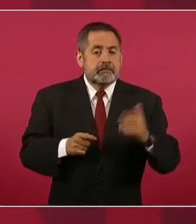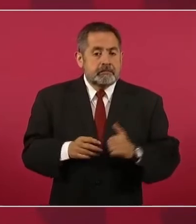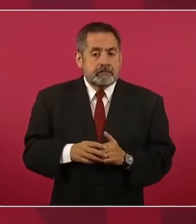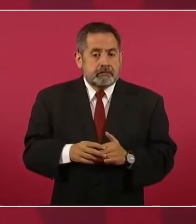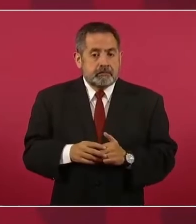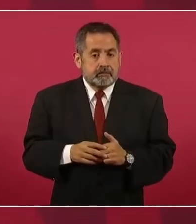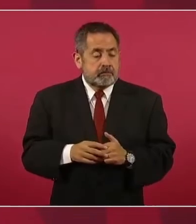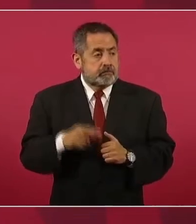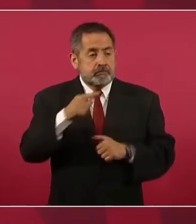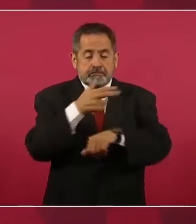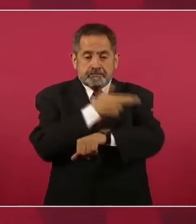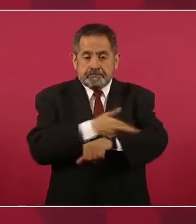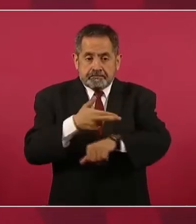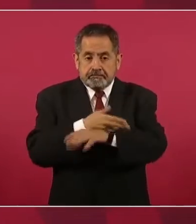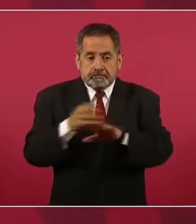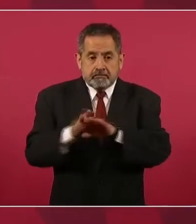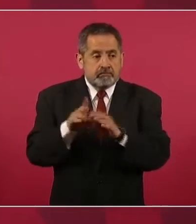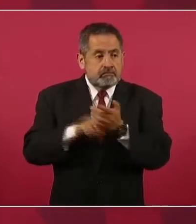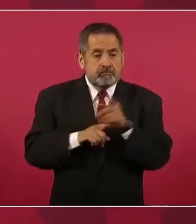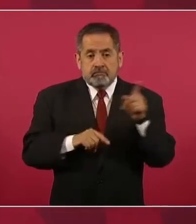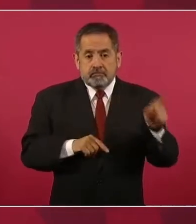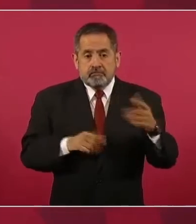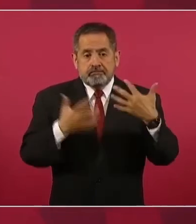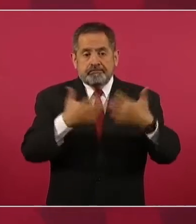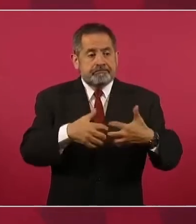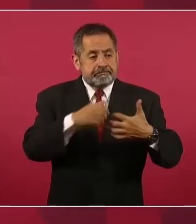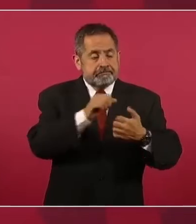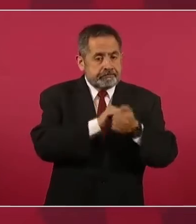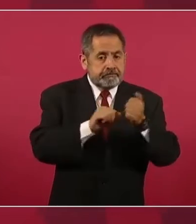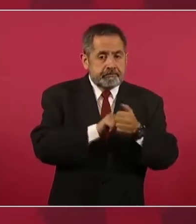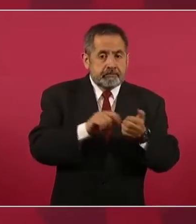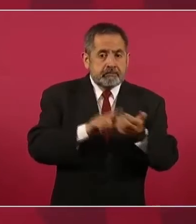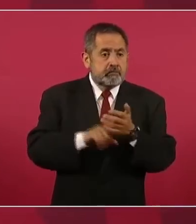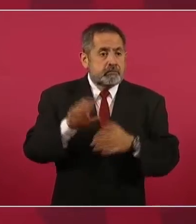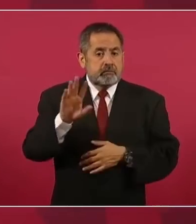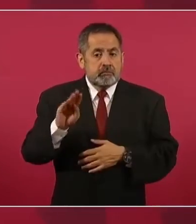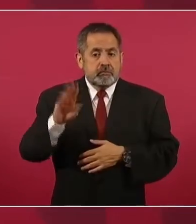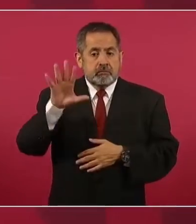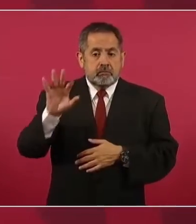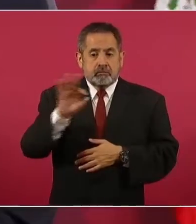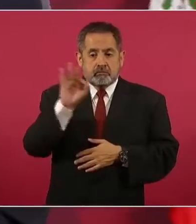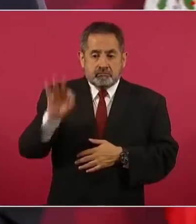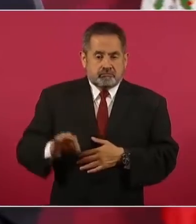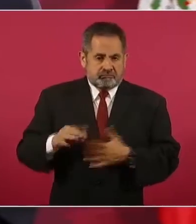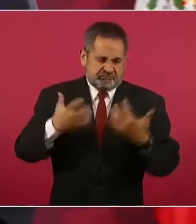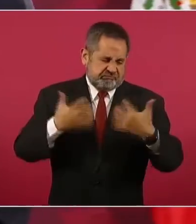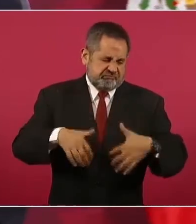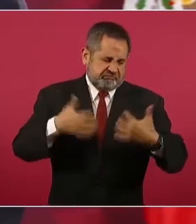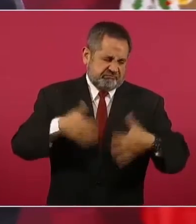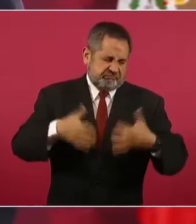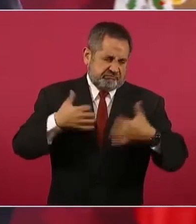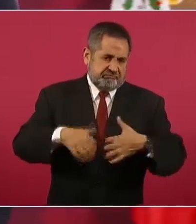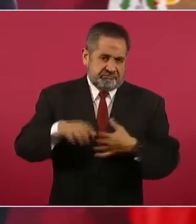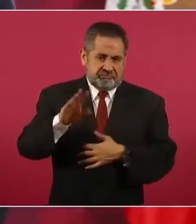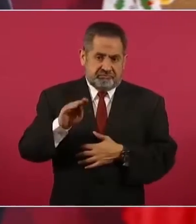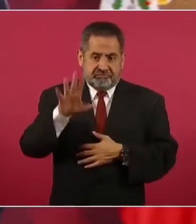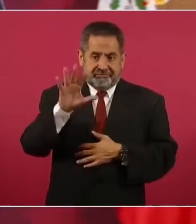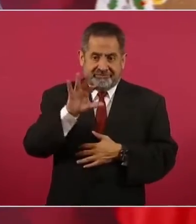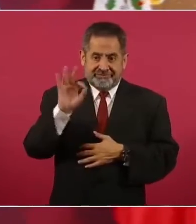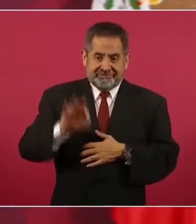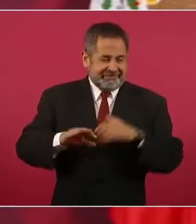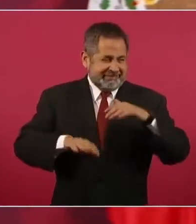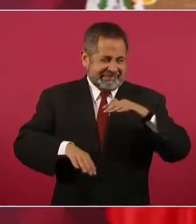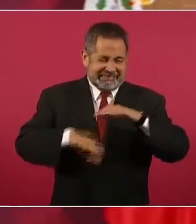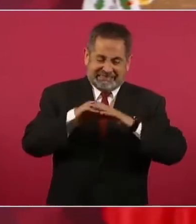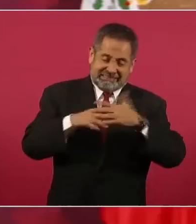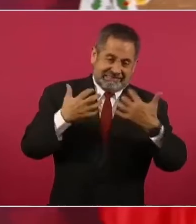están operando sus refinerías al 95% de su capacidad a todo lo